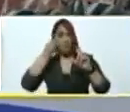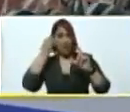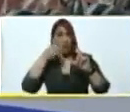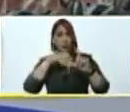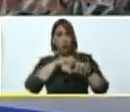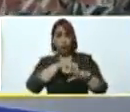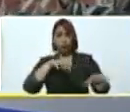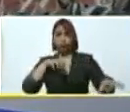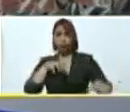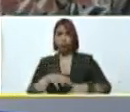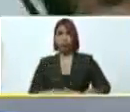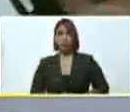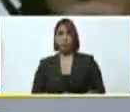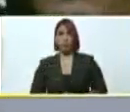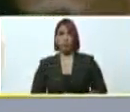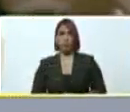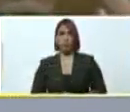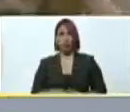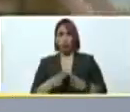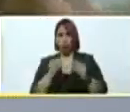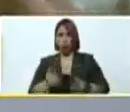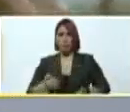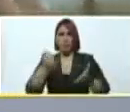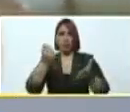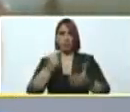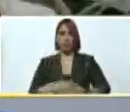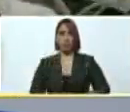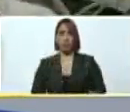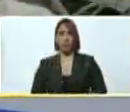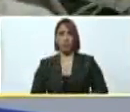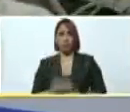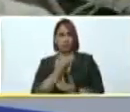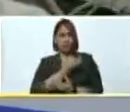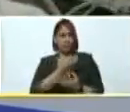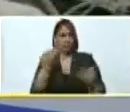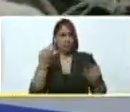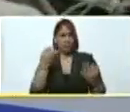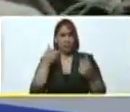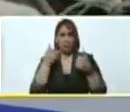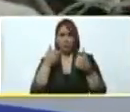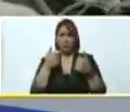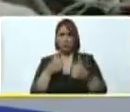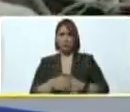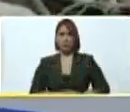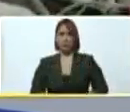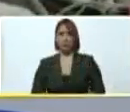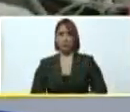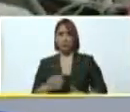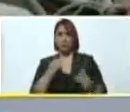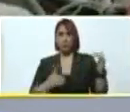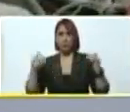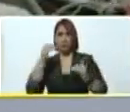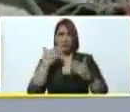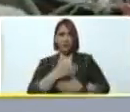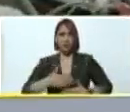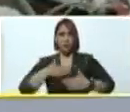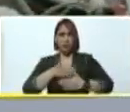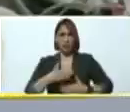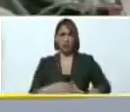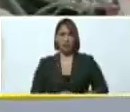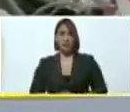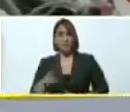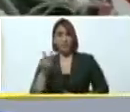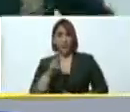arrasar con todos los premios, de verdad. Es una cosa extraordinaria, de la máxima calidad, y